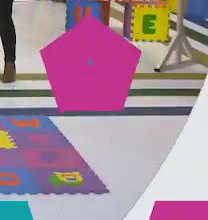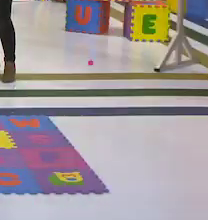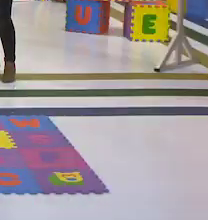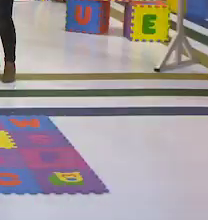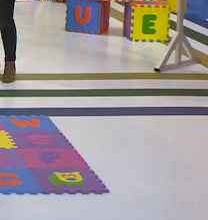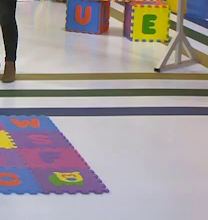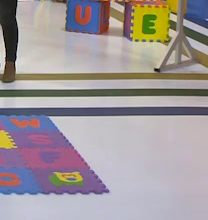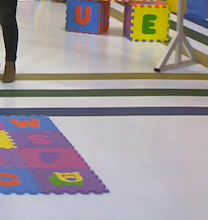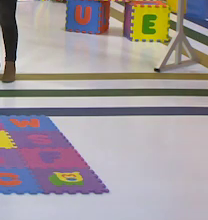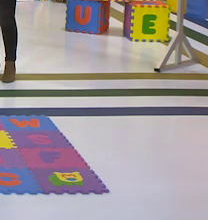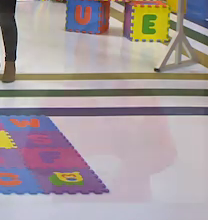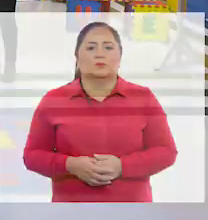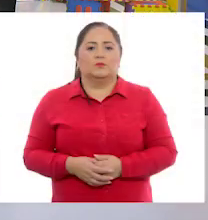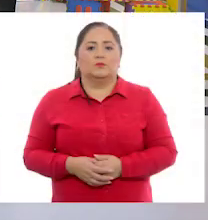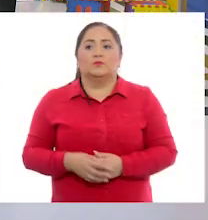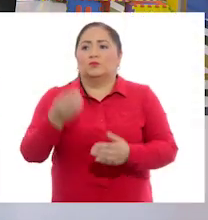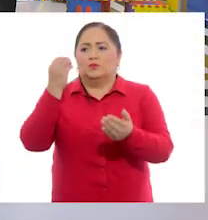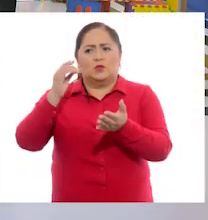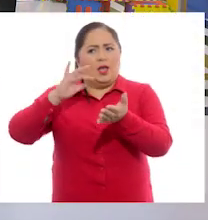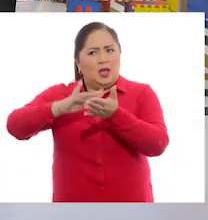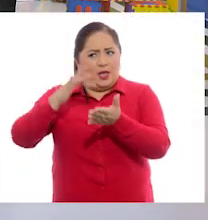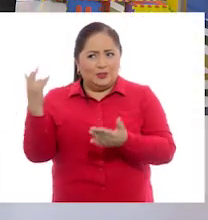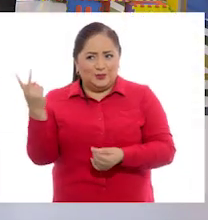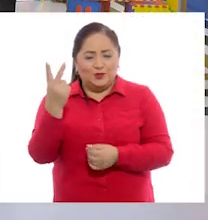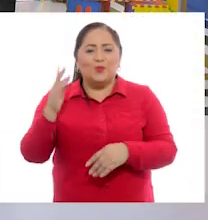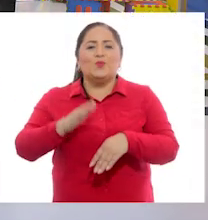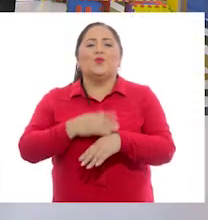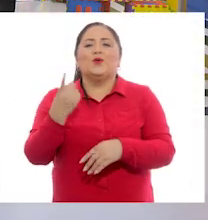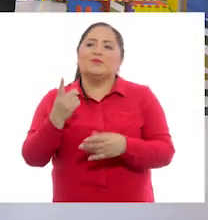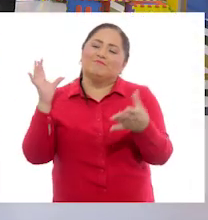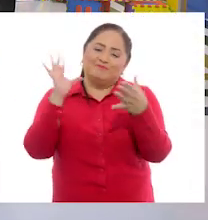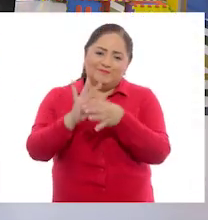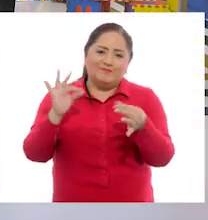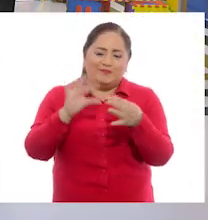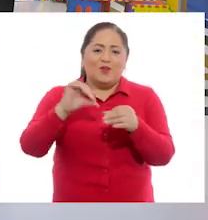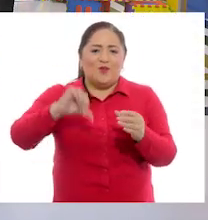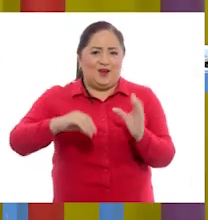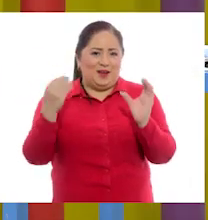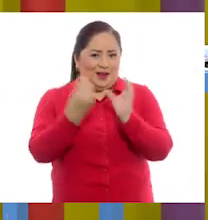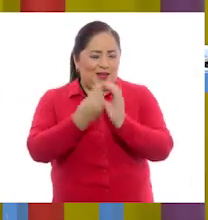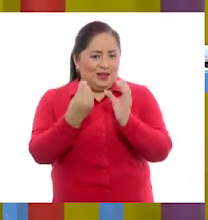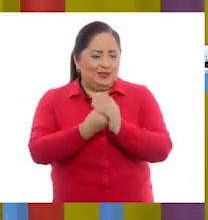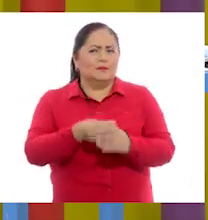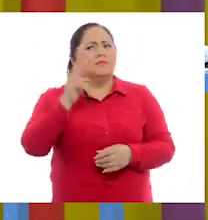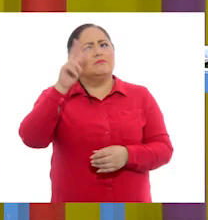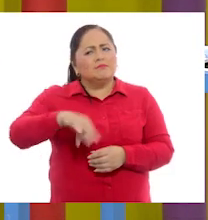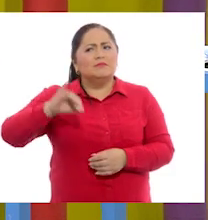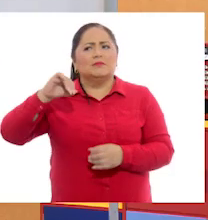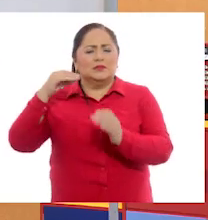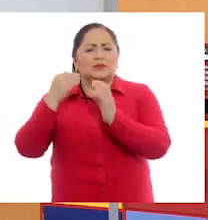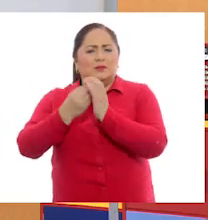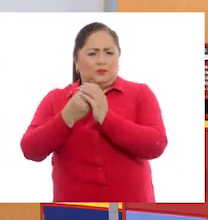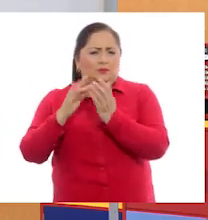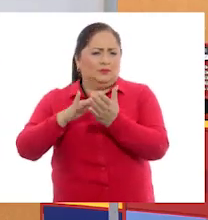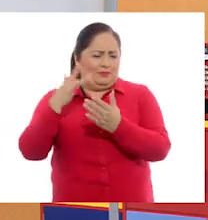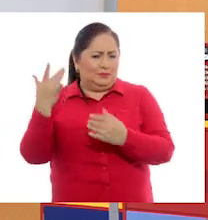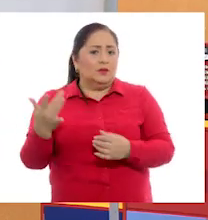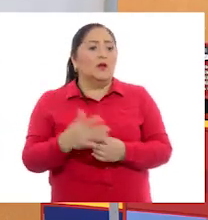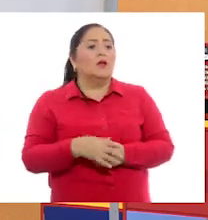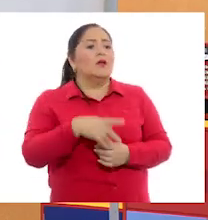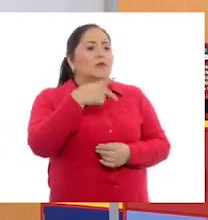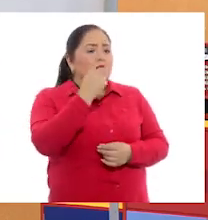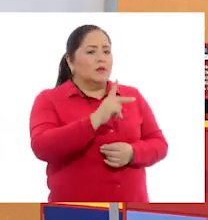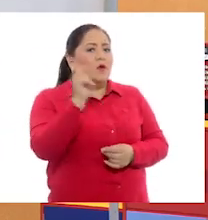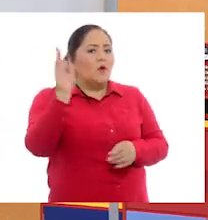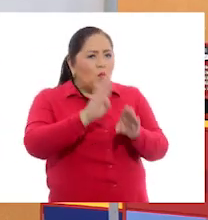Muchas gracias César y Héctor por esta participación en nuestra clase. Sí, muchísimas gracias. Y qué buenas ideas darle